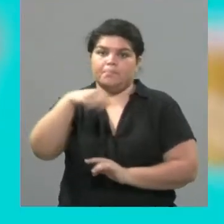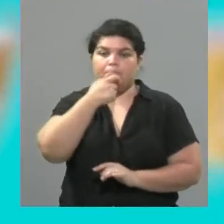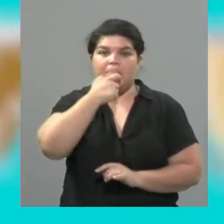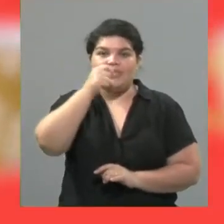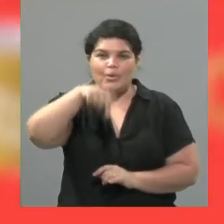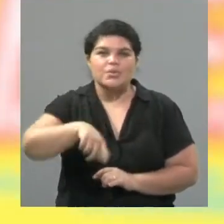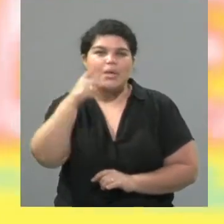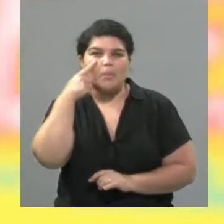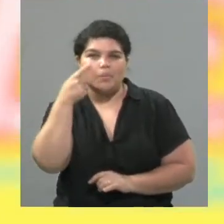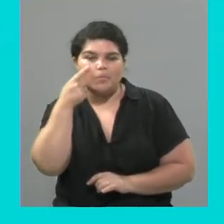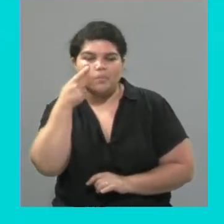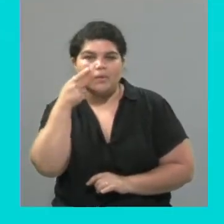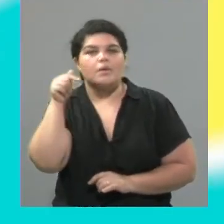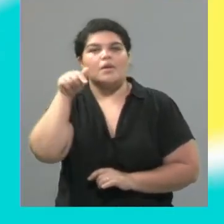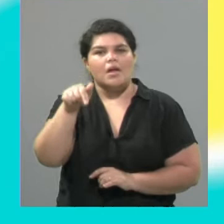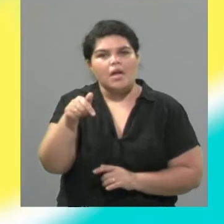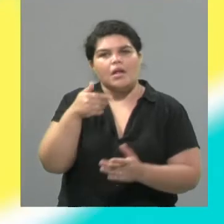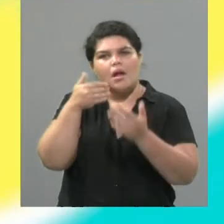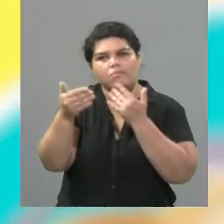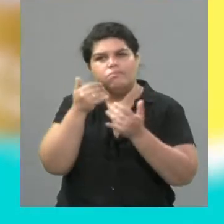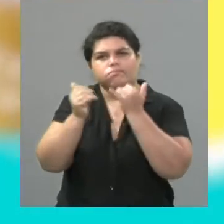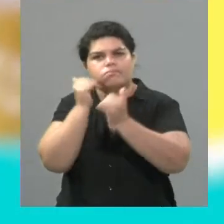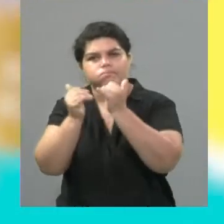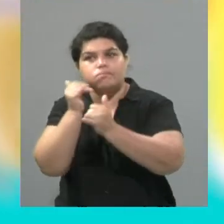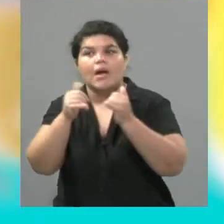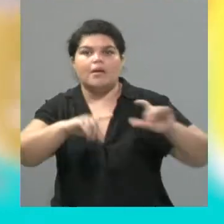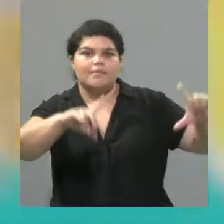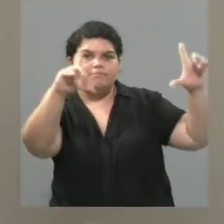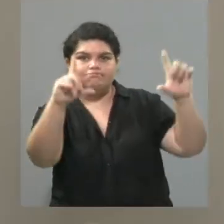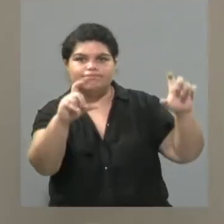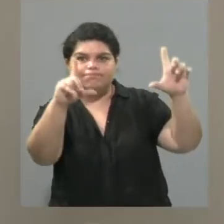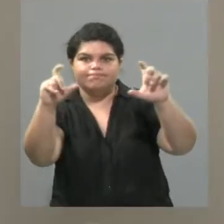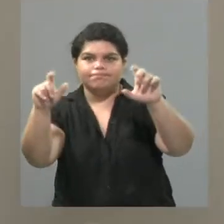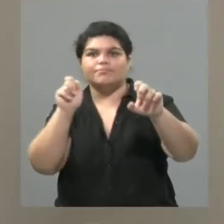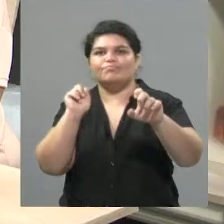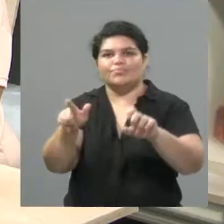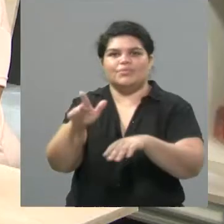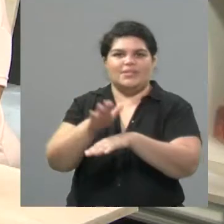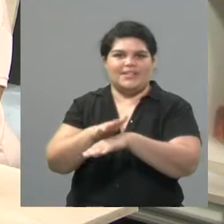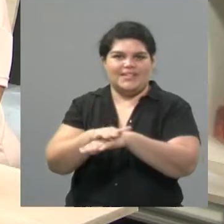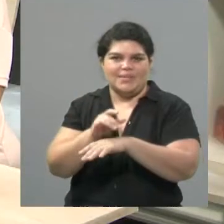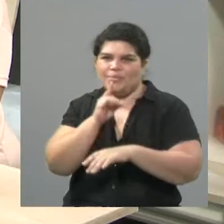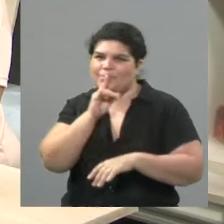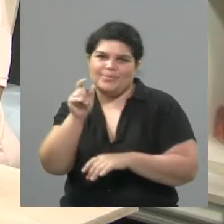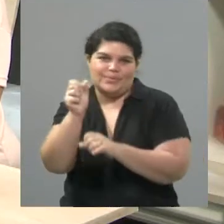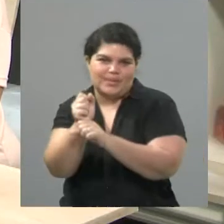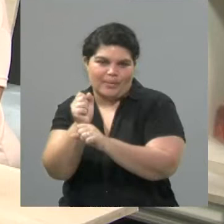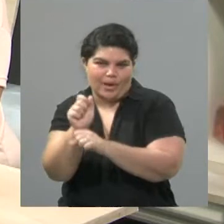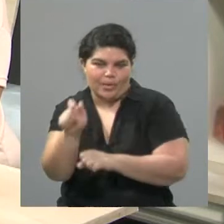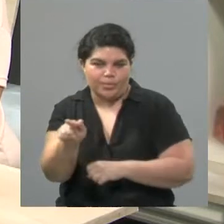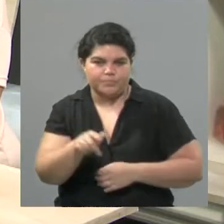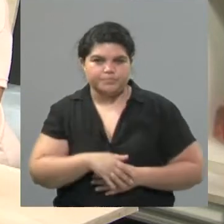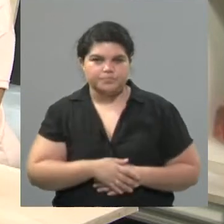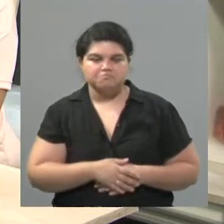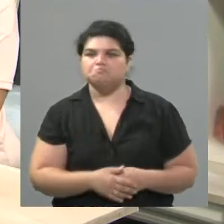la verdad que entendió a la perfección el concepto de la obra y se ve reflejado en cada imagen. Qué buena producción. Me imagino que, digo, pensando un poco